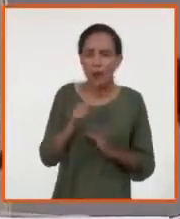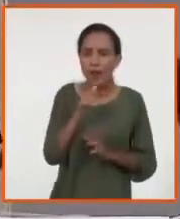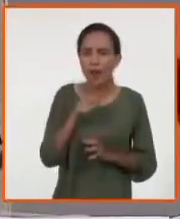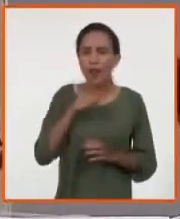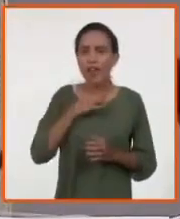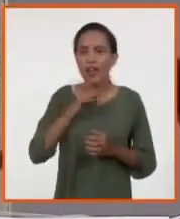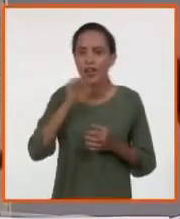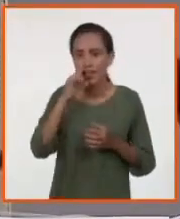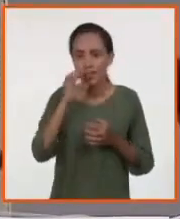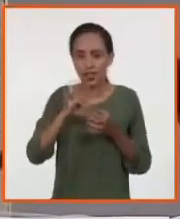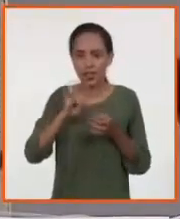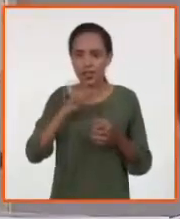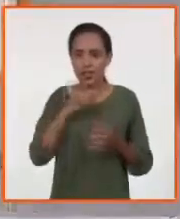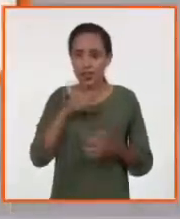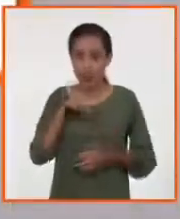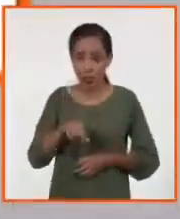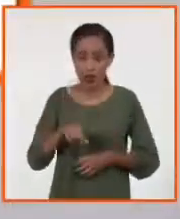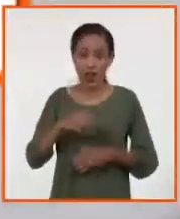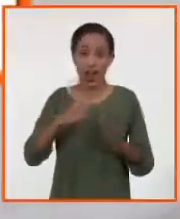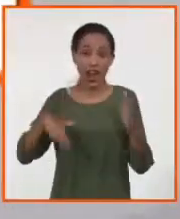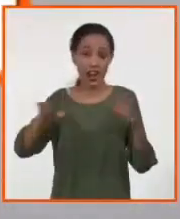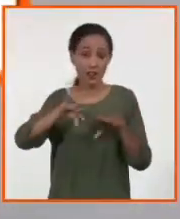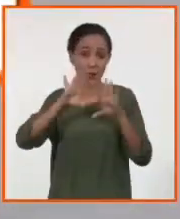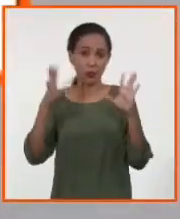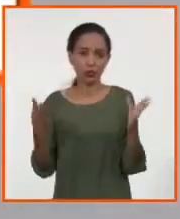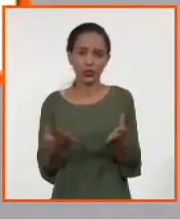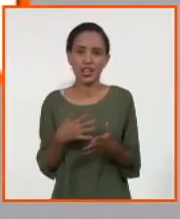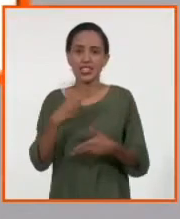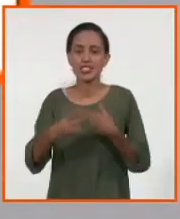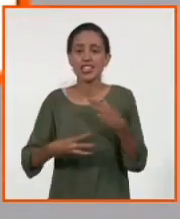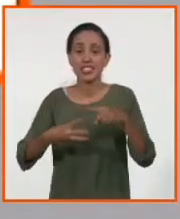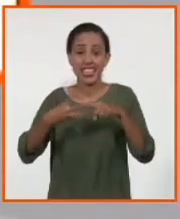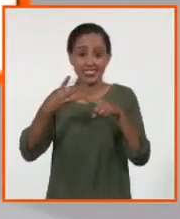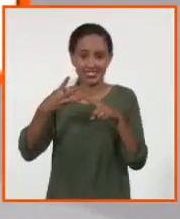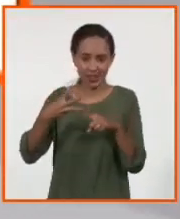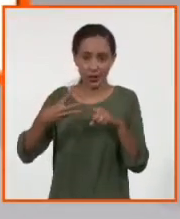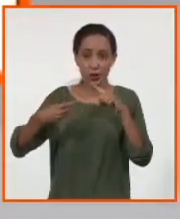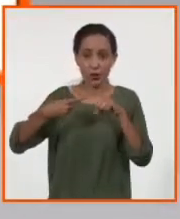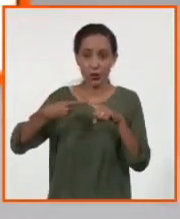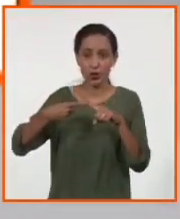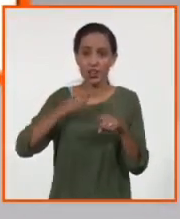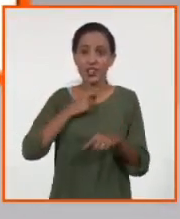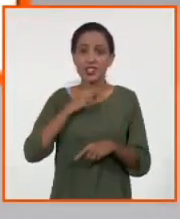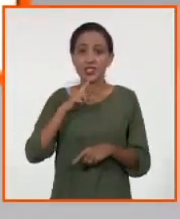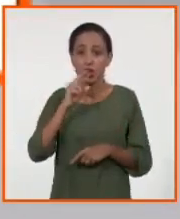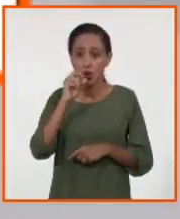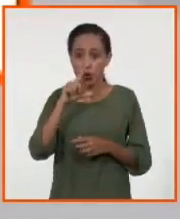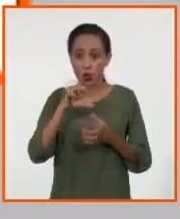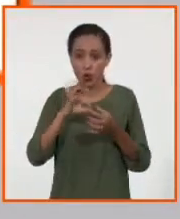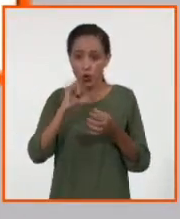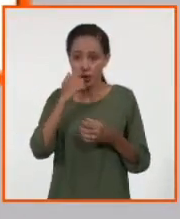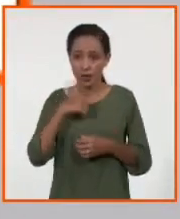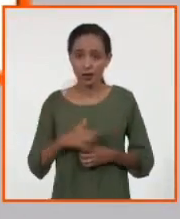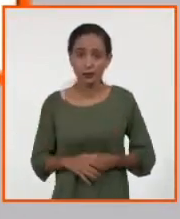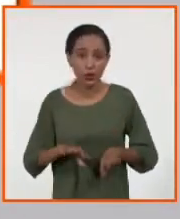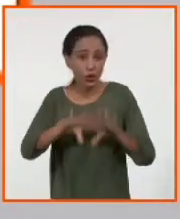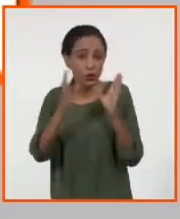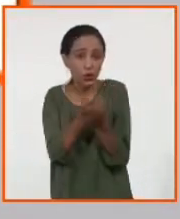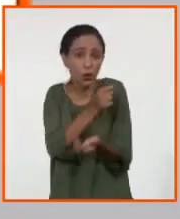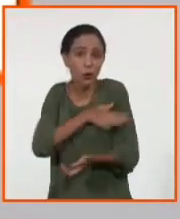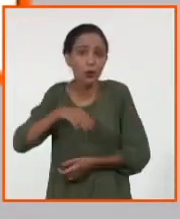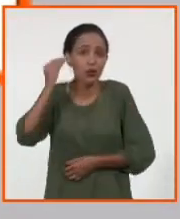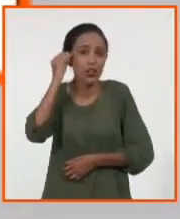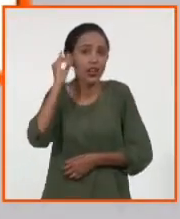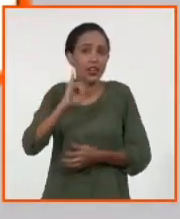hoy, a nivel mundial, se hace en tres líneas. Una es la serología. Toda nuestra población sabe lo que es la IgM. La IgM son